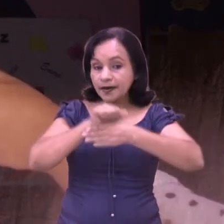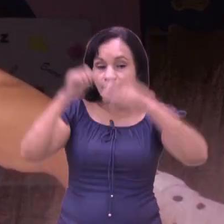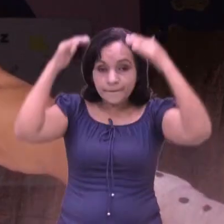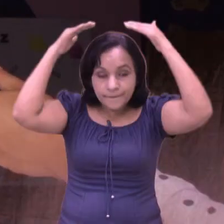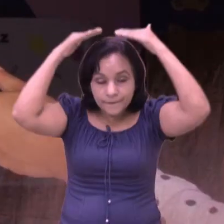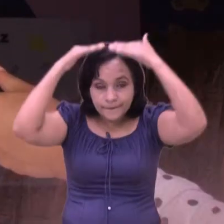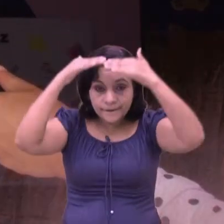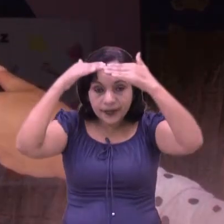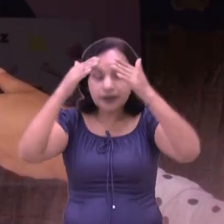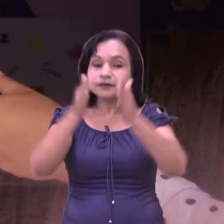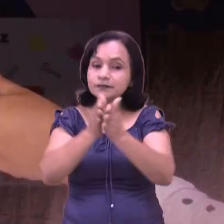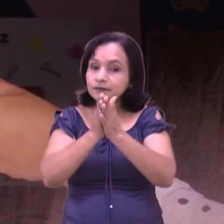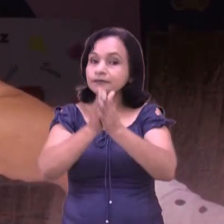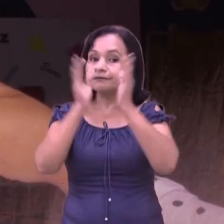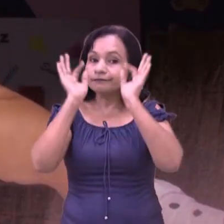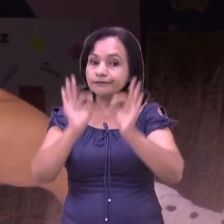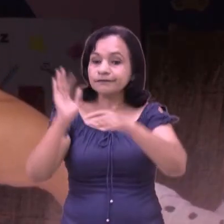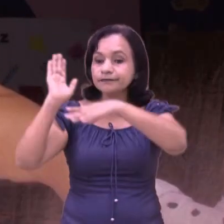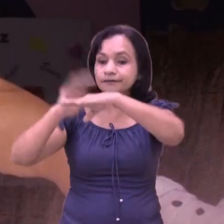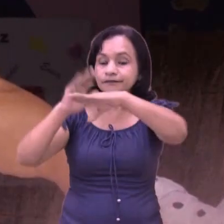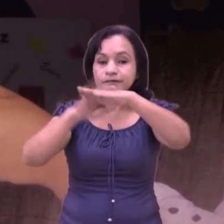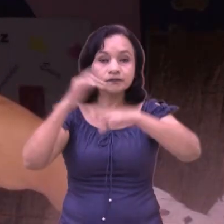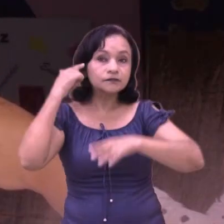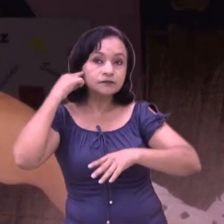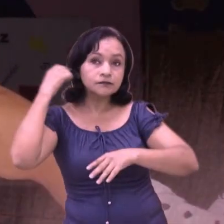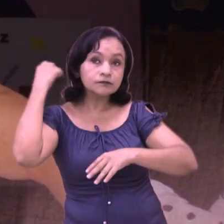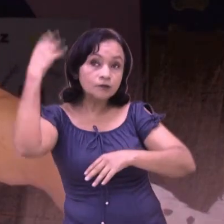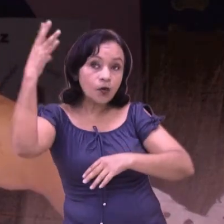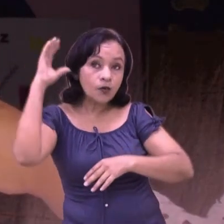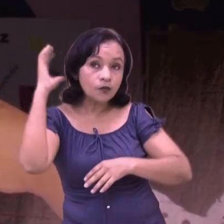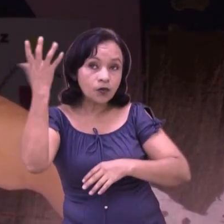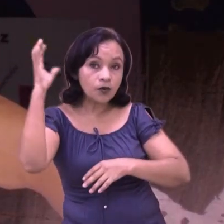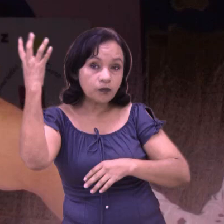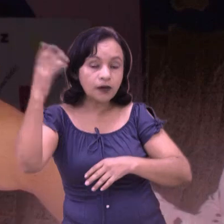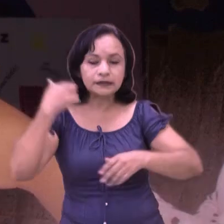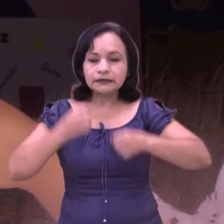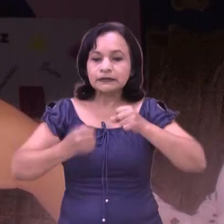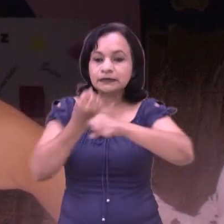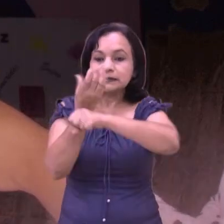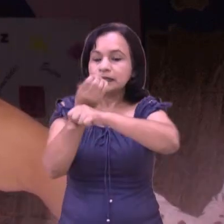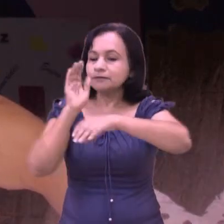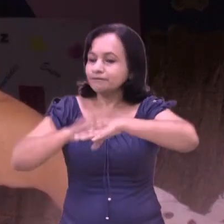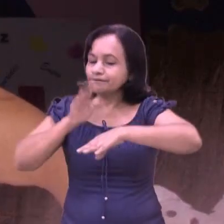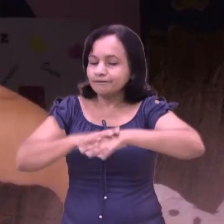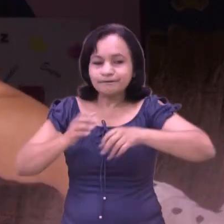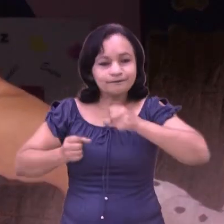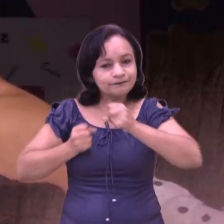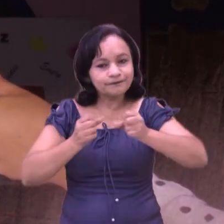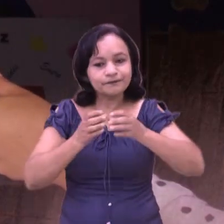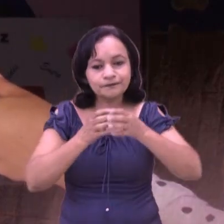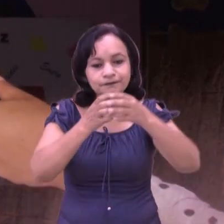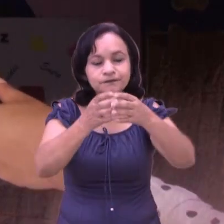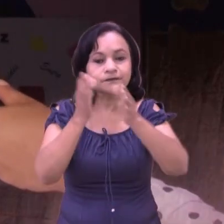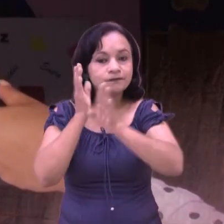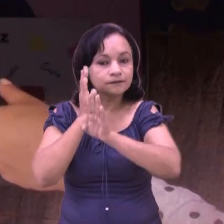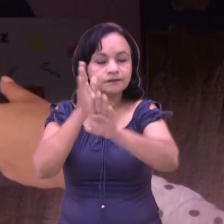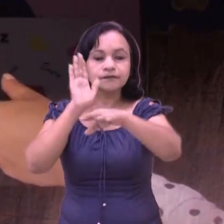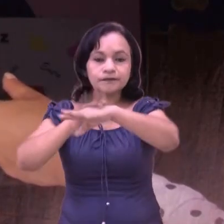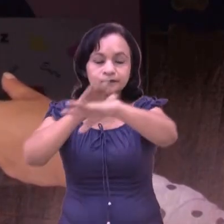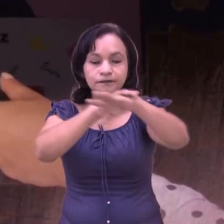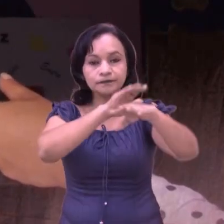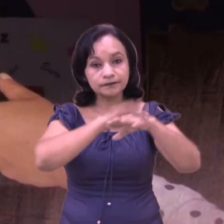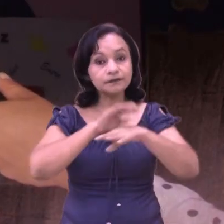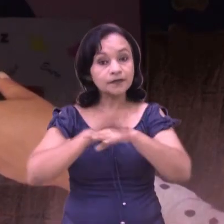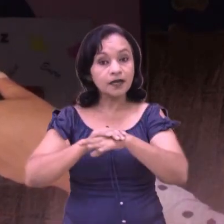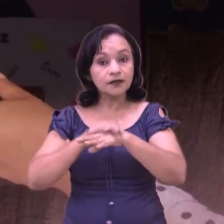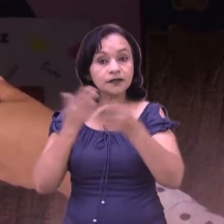conforme al llamado de la sirena, ¿me entiende? Que hace la alcaldía, esos son los parámetros que ella tiene cuando